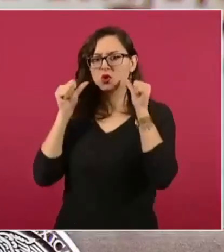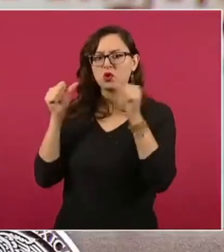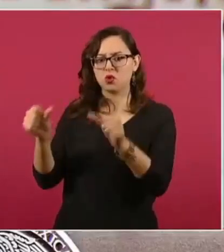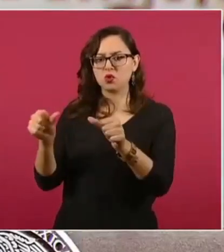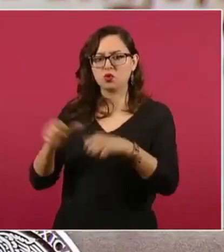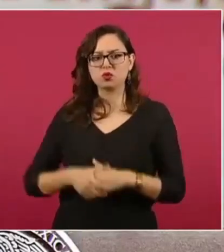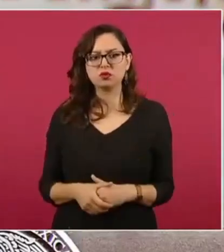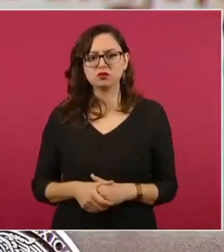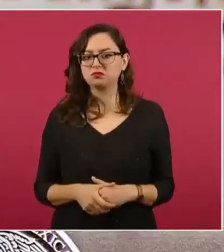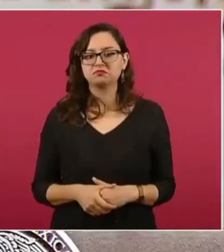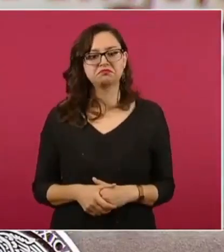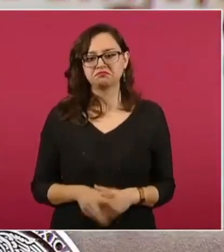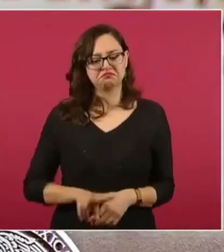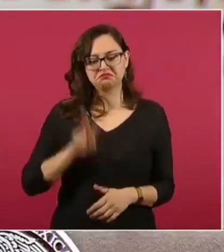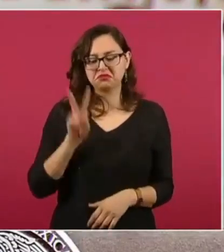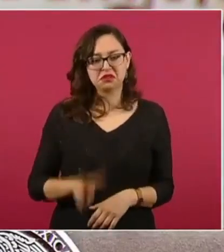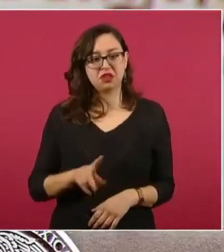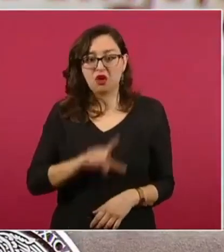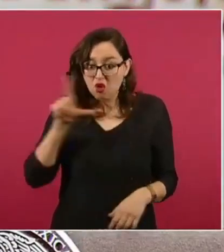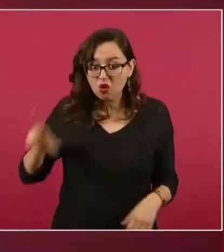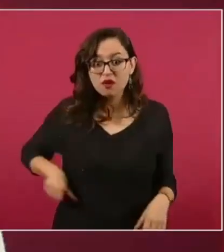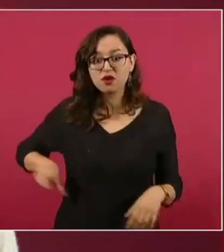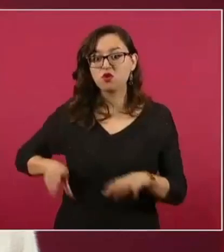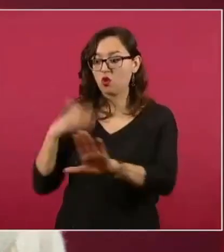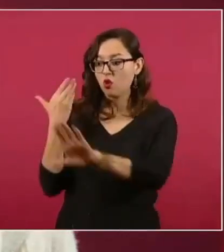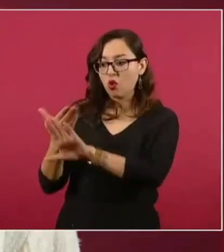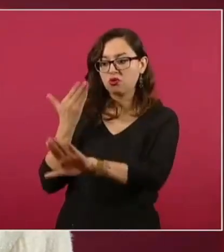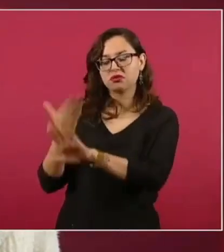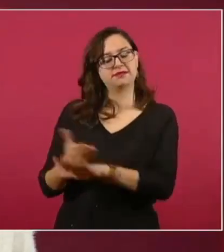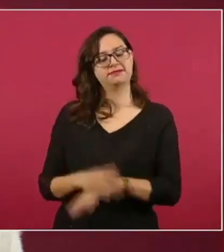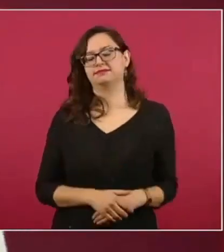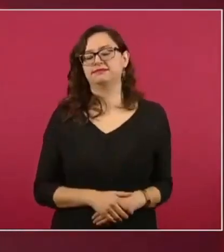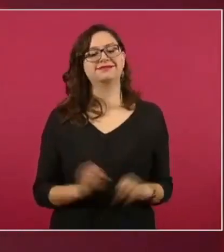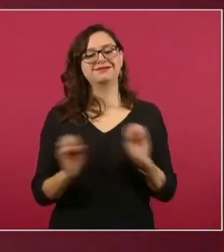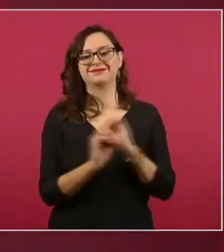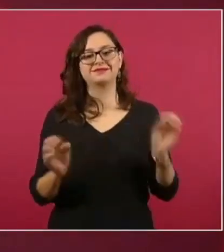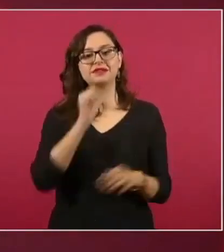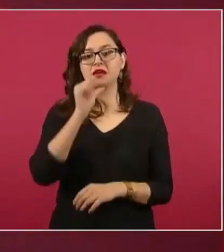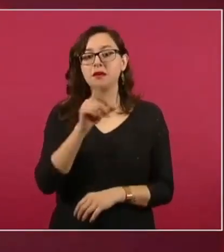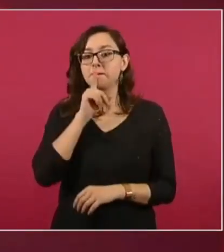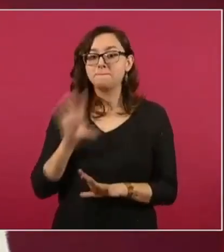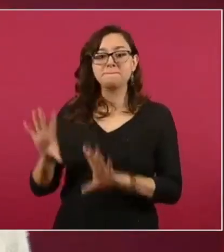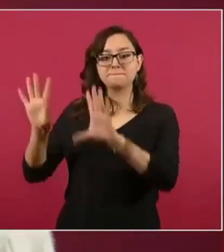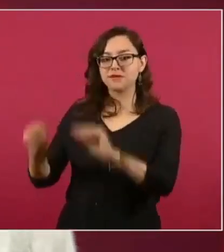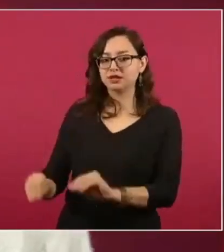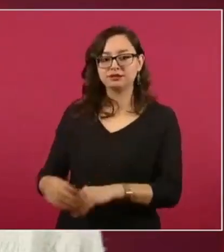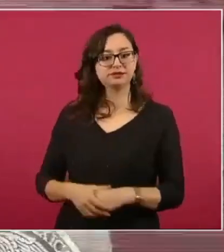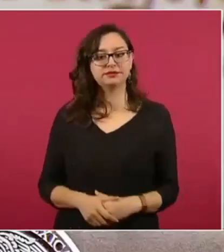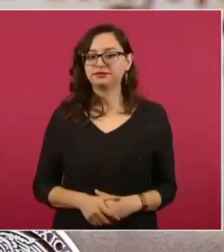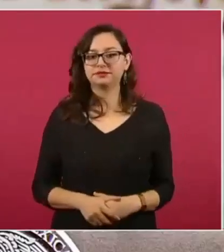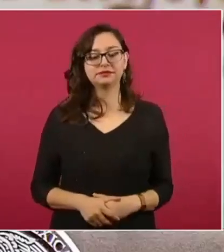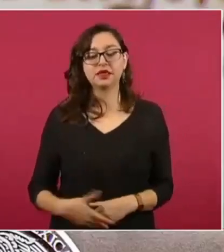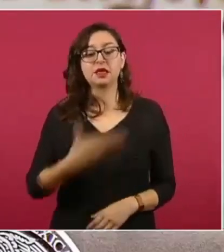Negamos absolutamente desde este espacio que se le esté persiguiendo o que se le censure. Como dijo el presidente,